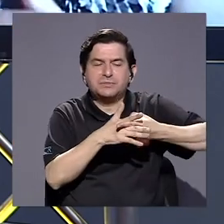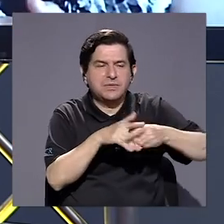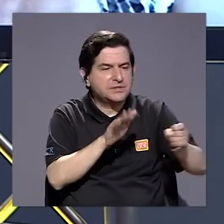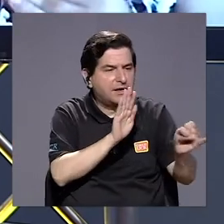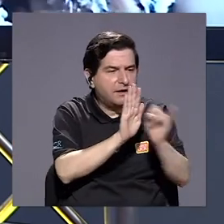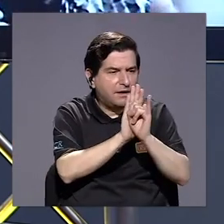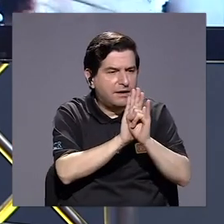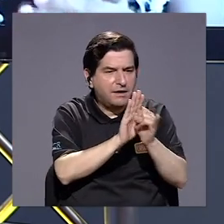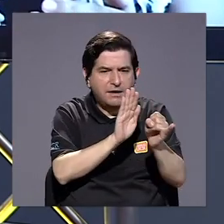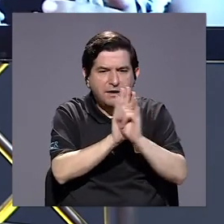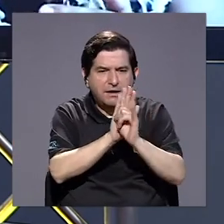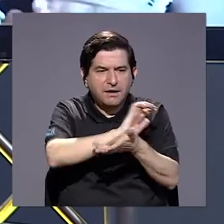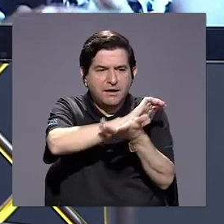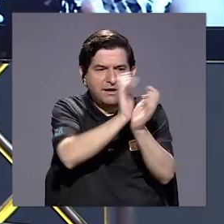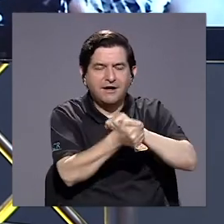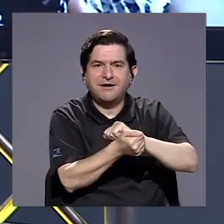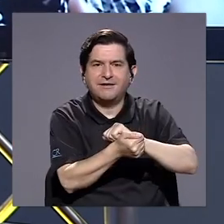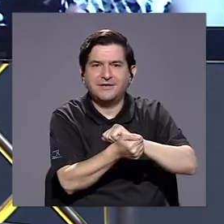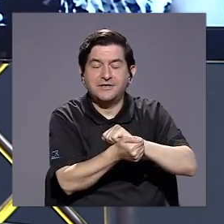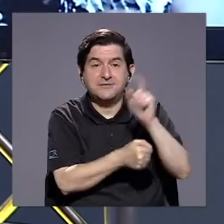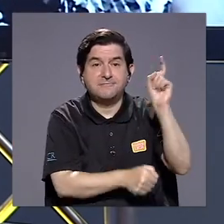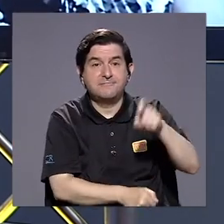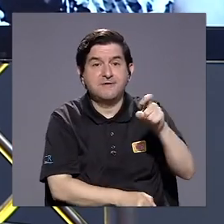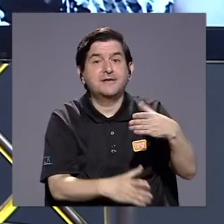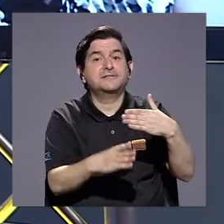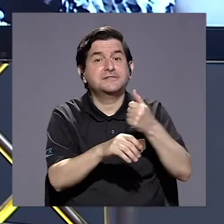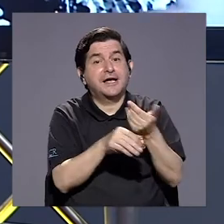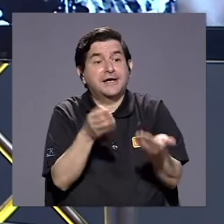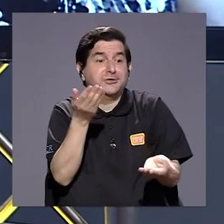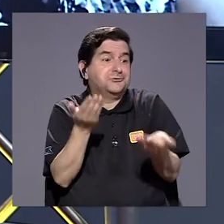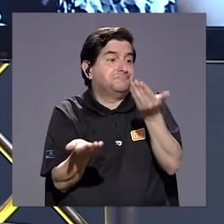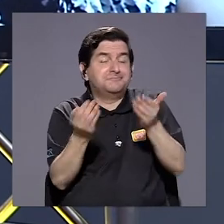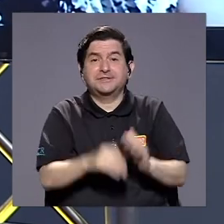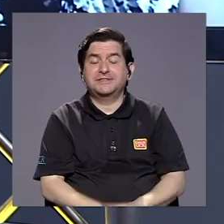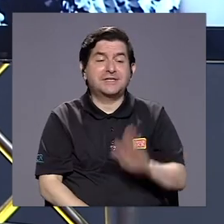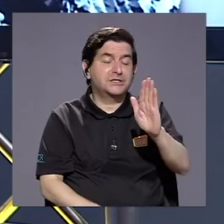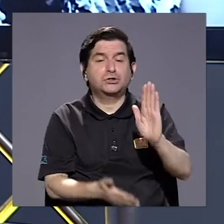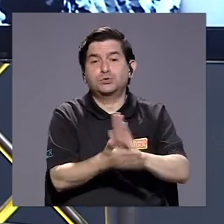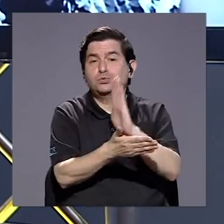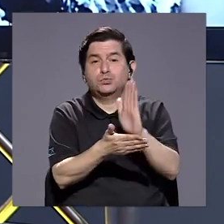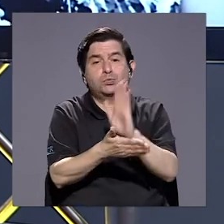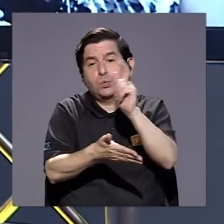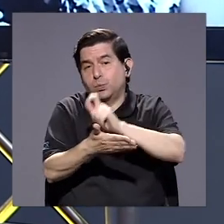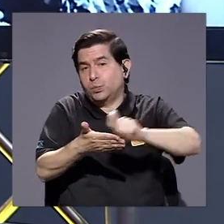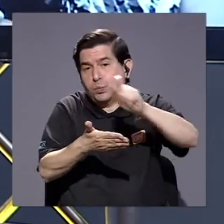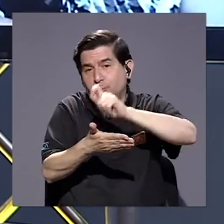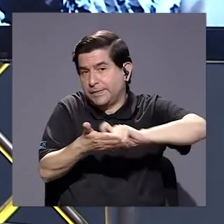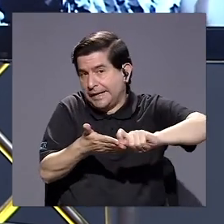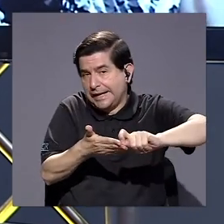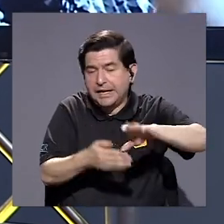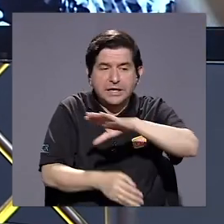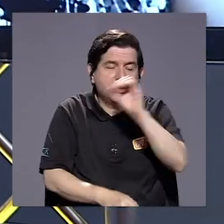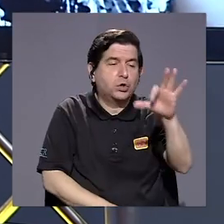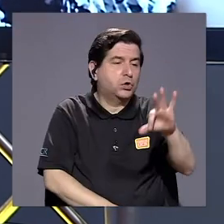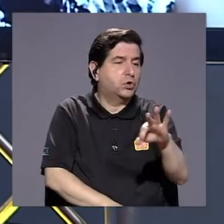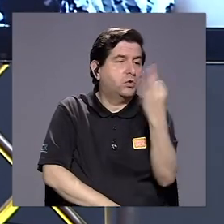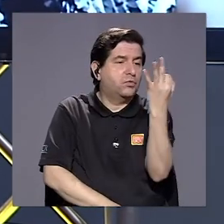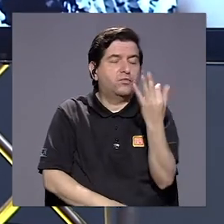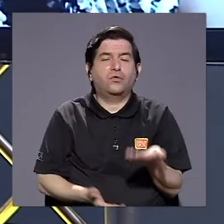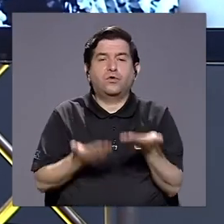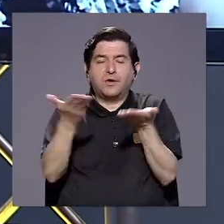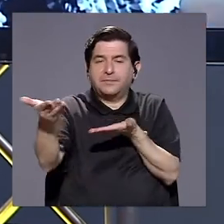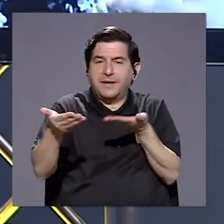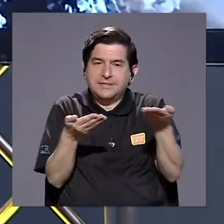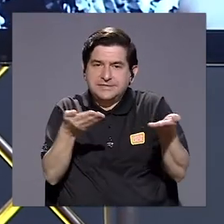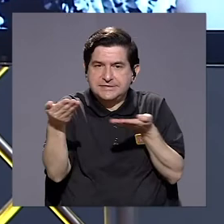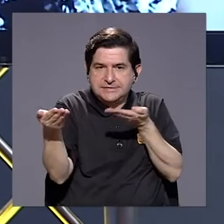identificar cambios, cambios que necesitan hacer tal vez en sus formularios, cambios en la manera en que brindan